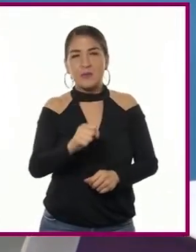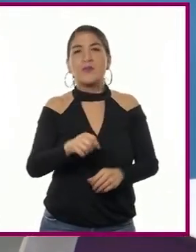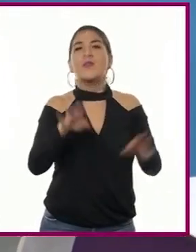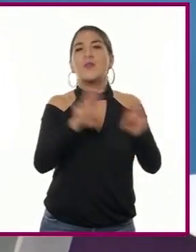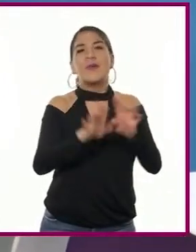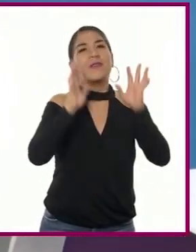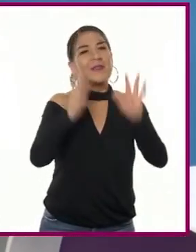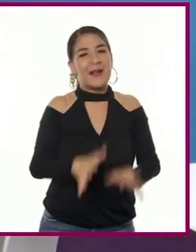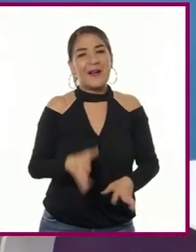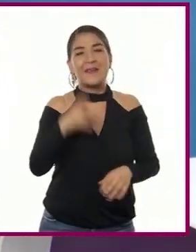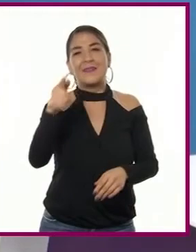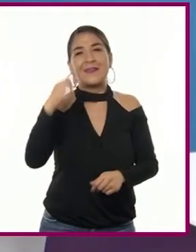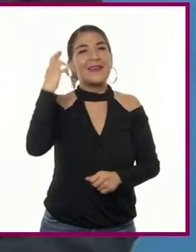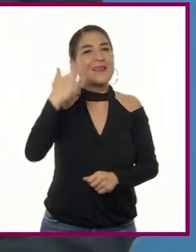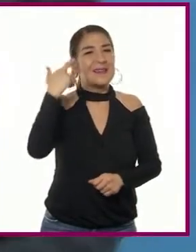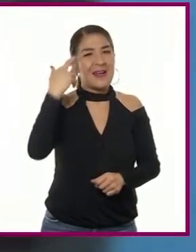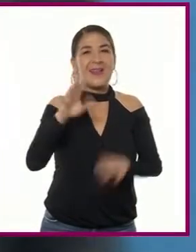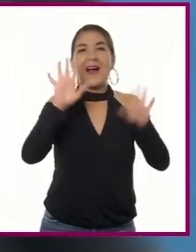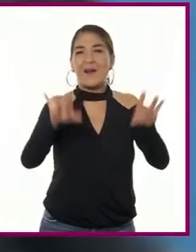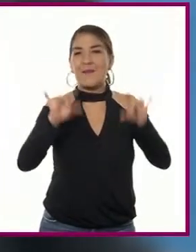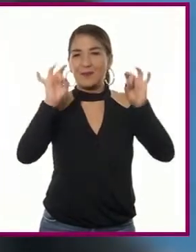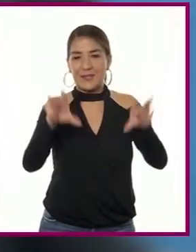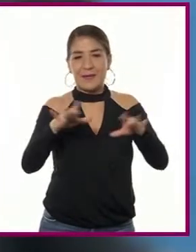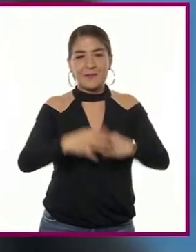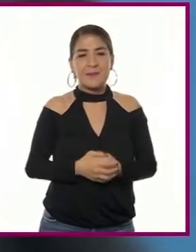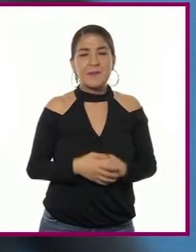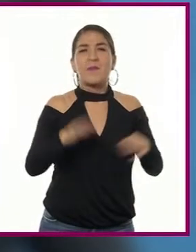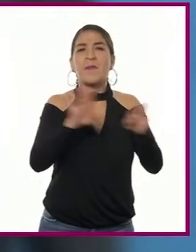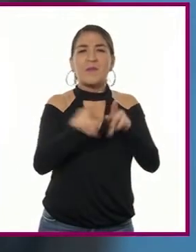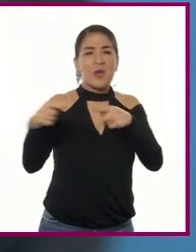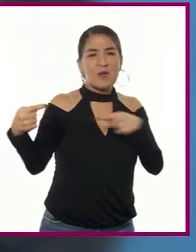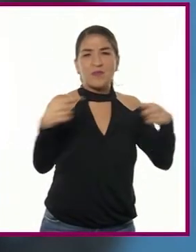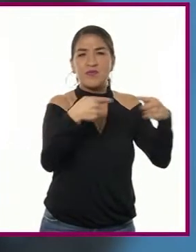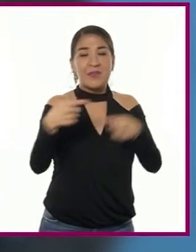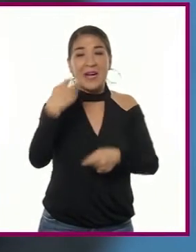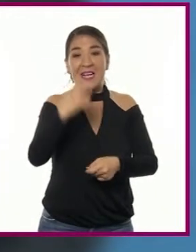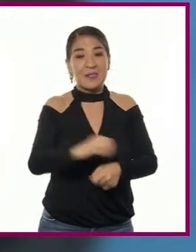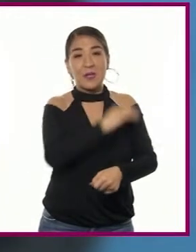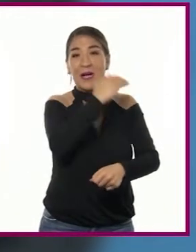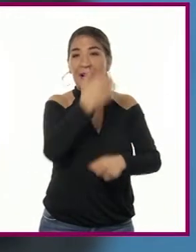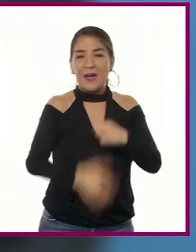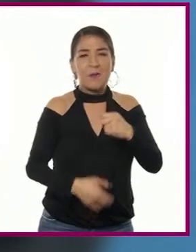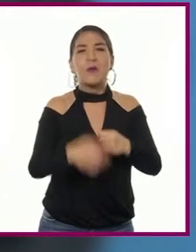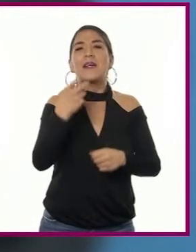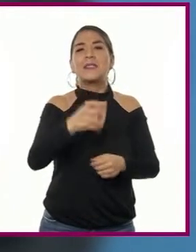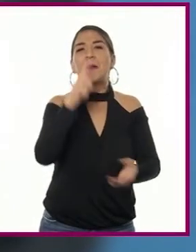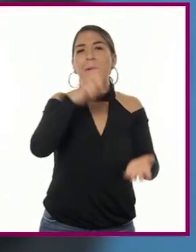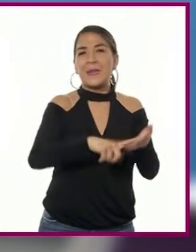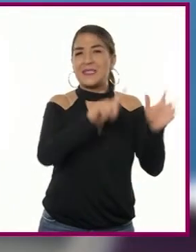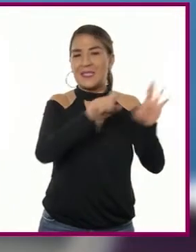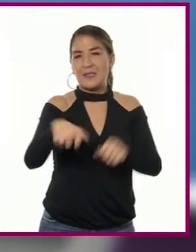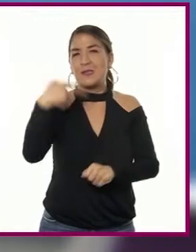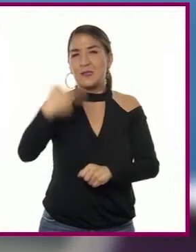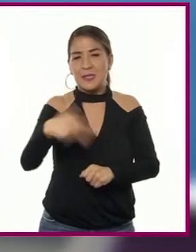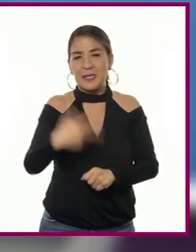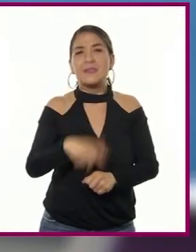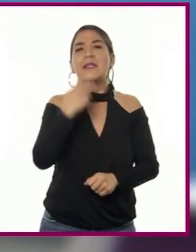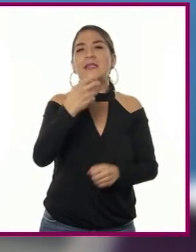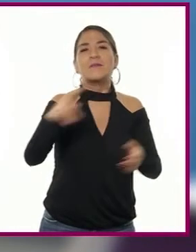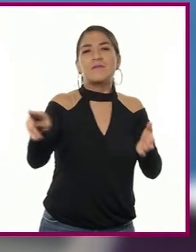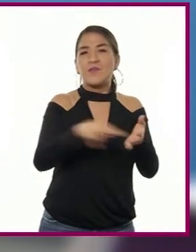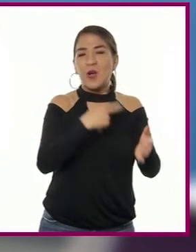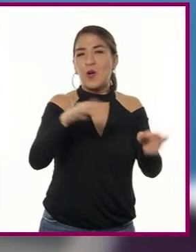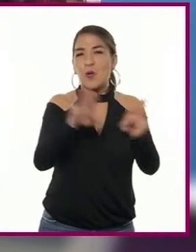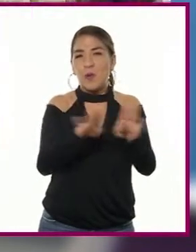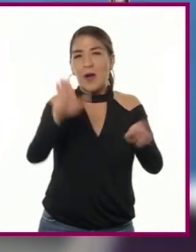se había convertido en rey de Austria. La confrontación llegó a su final en el año de 1713, con la firma de